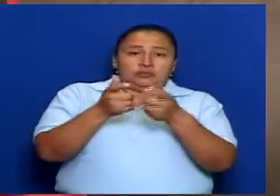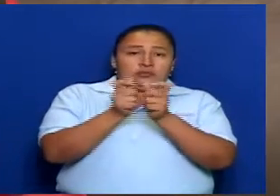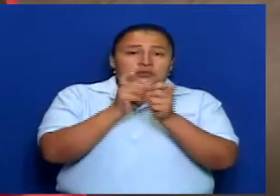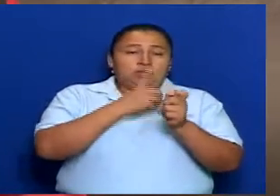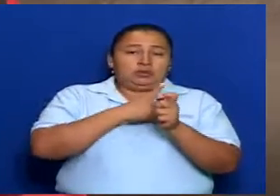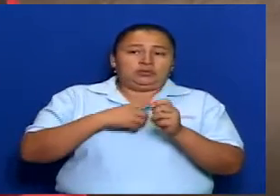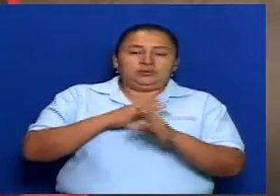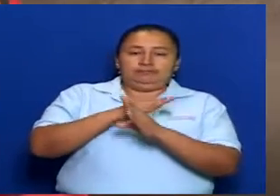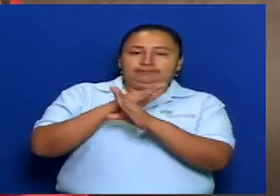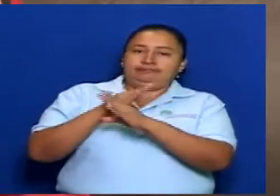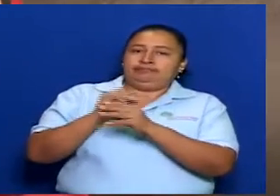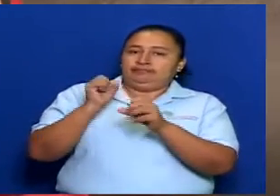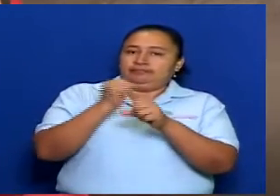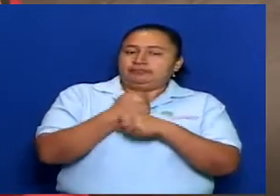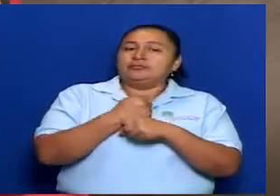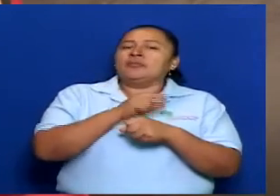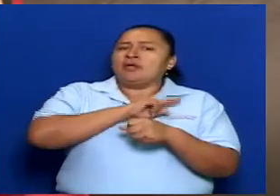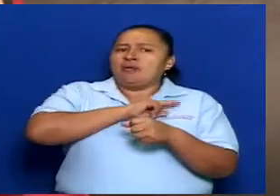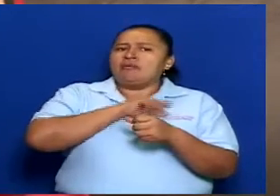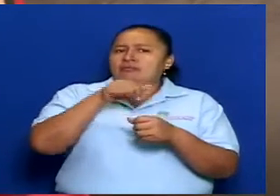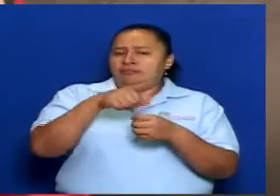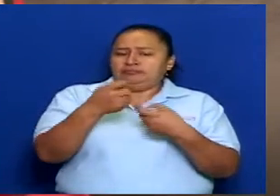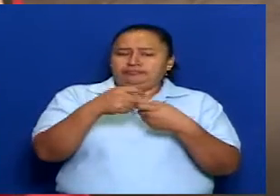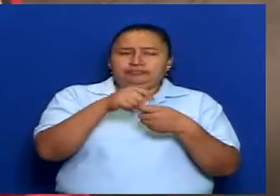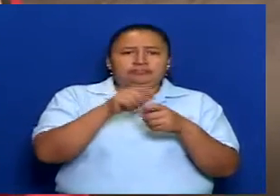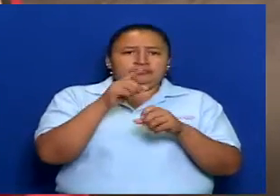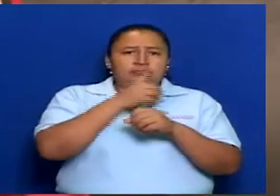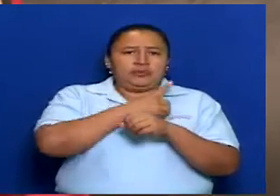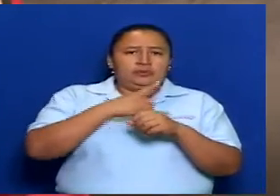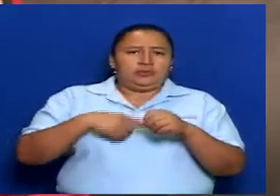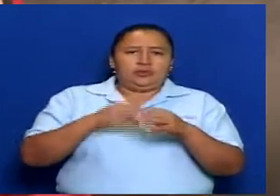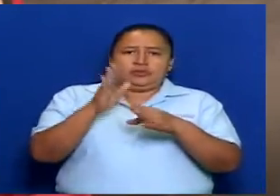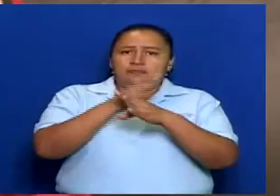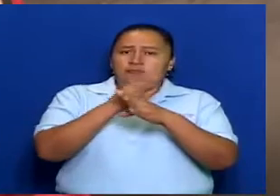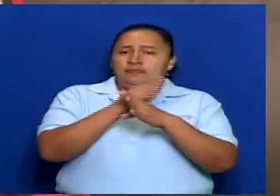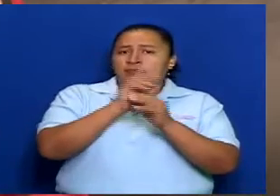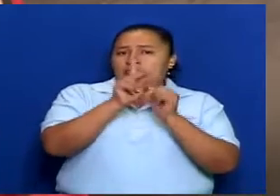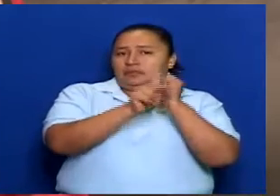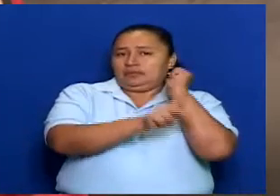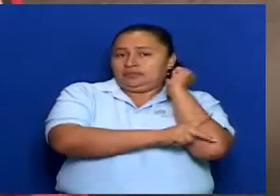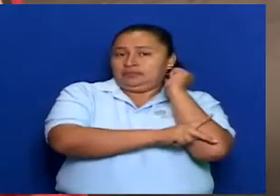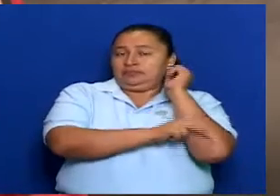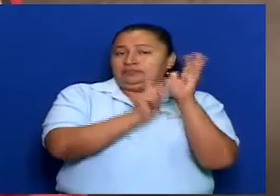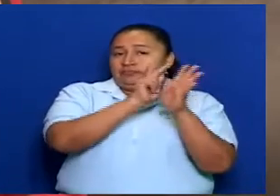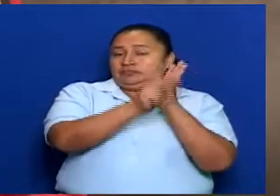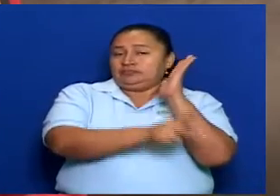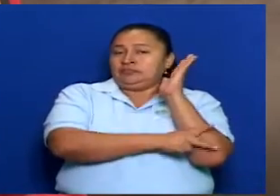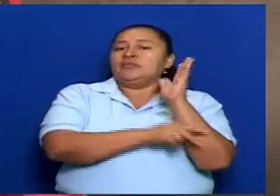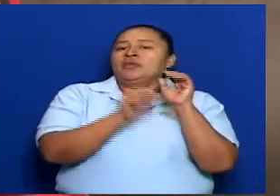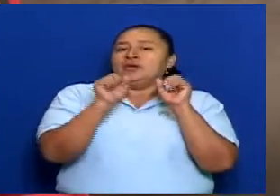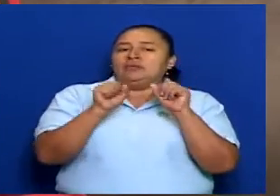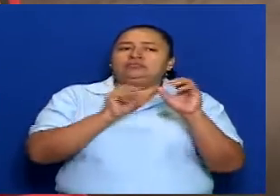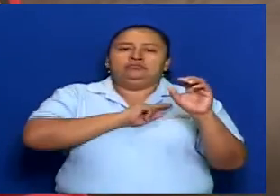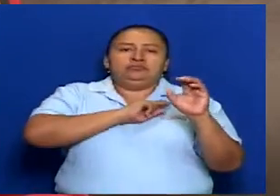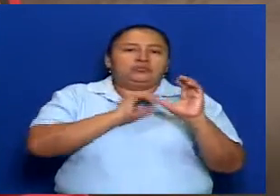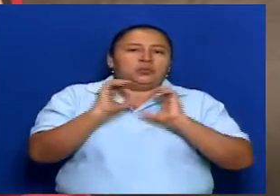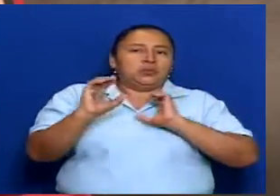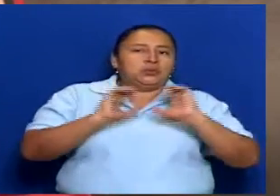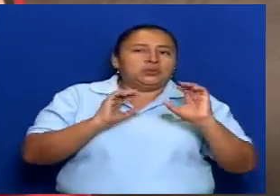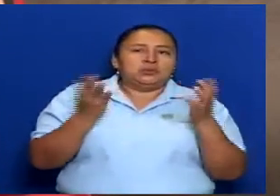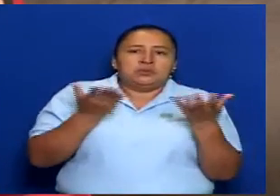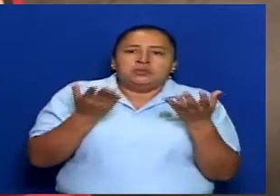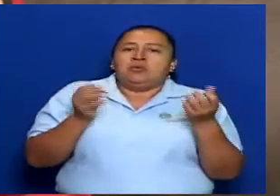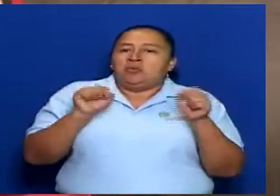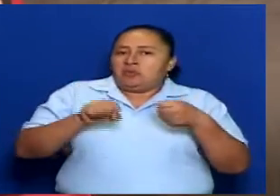miramos que están varios diputados de varios países y hay una comunicación de cómo fortalecer, crear esta estrategia